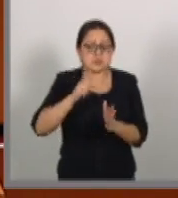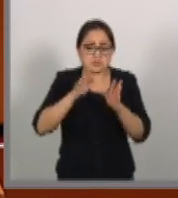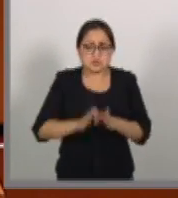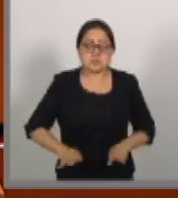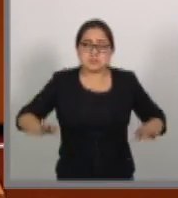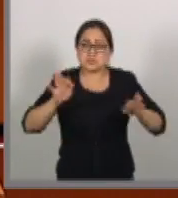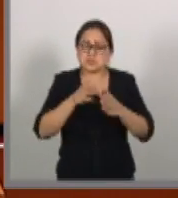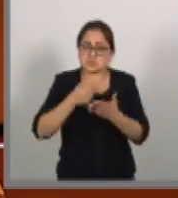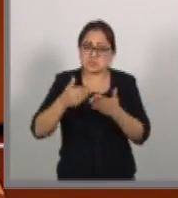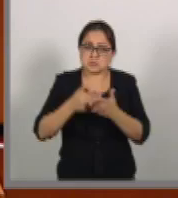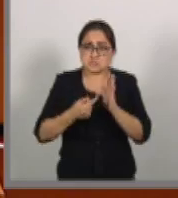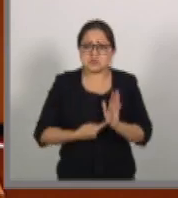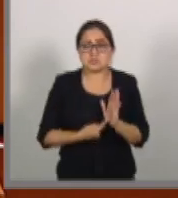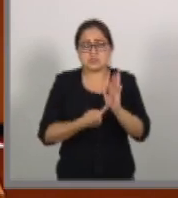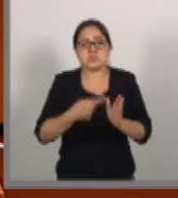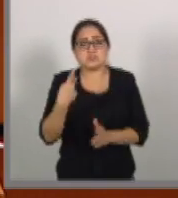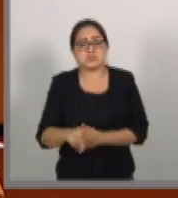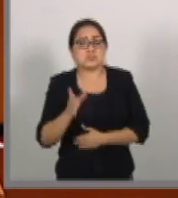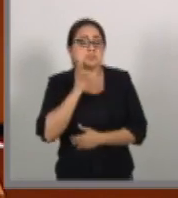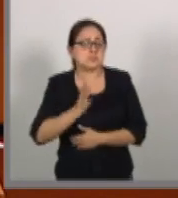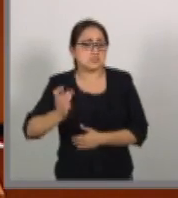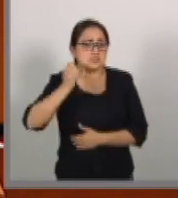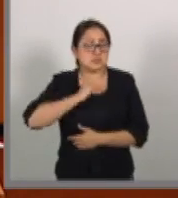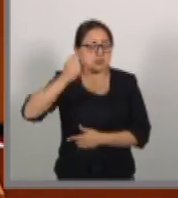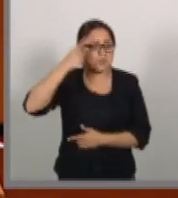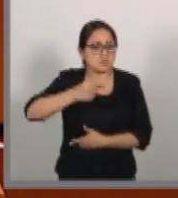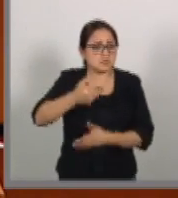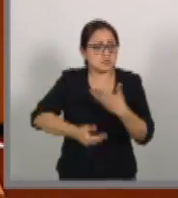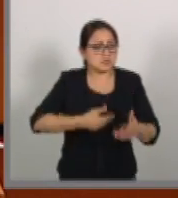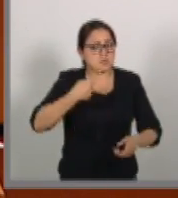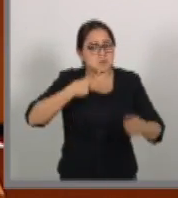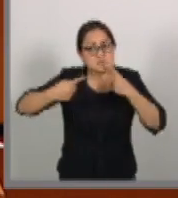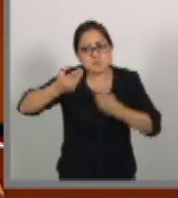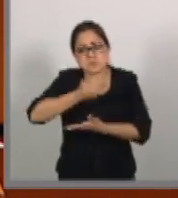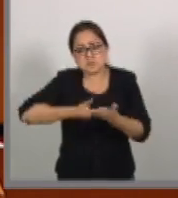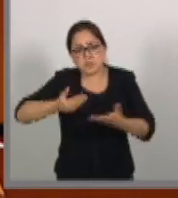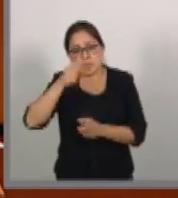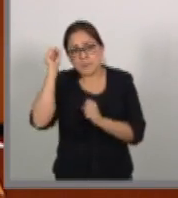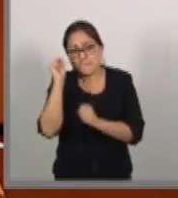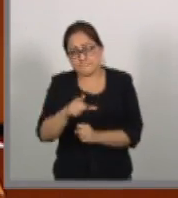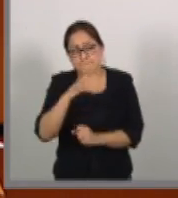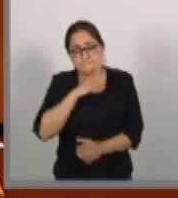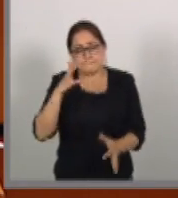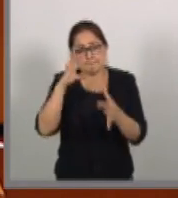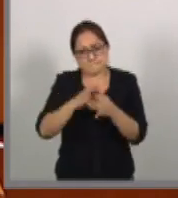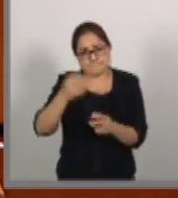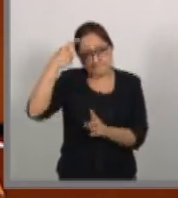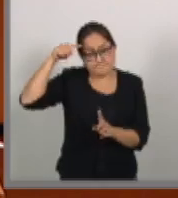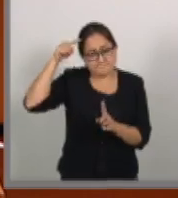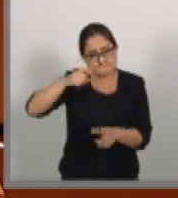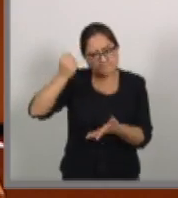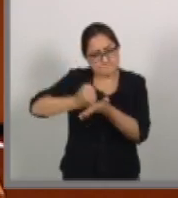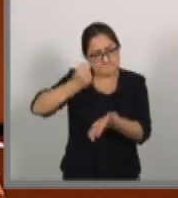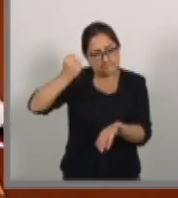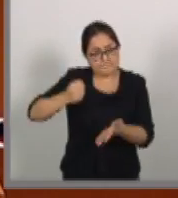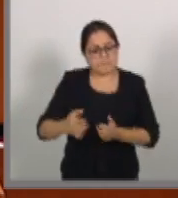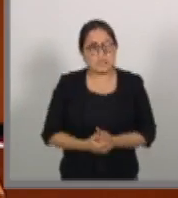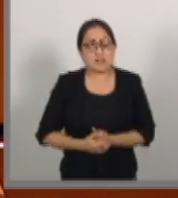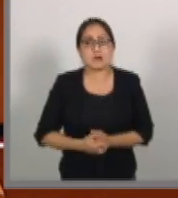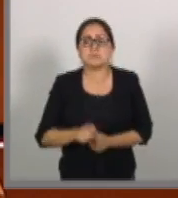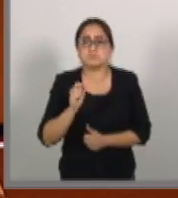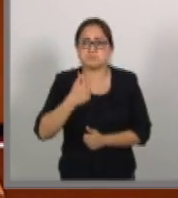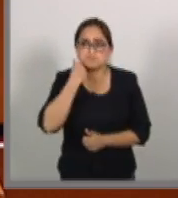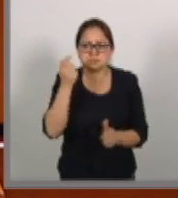presentarlo hoy a la Cámara de Senadores para su discusión y para su aprobación. Quiero